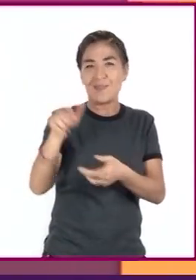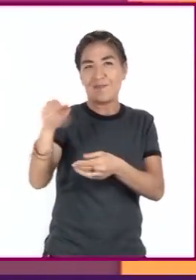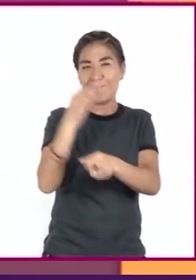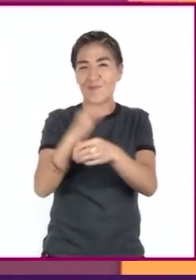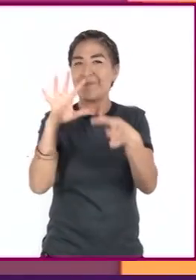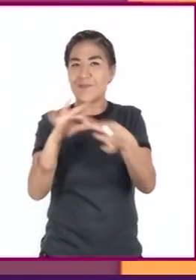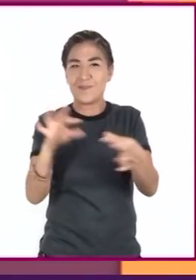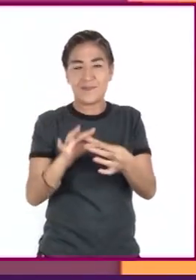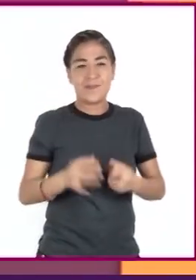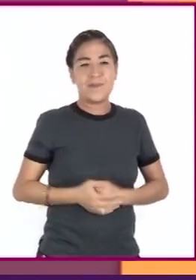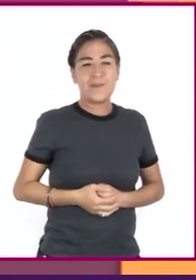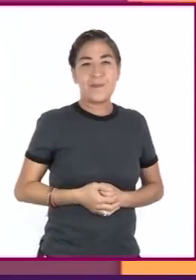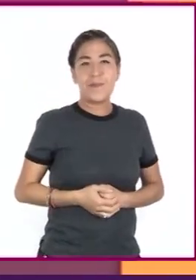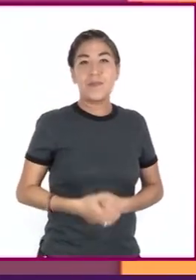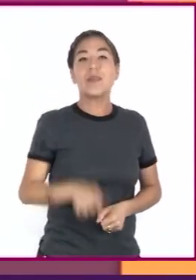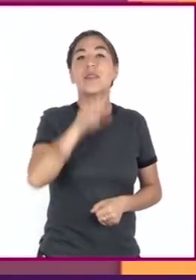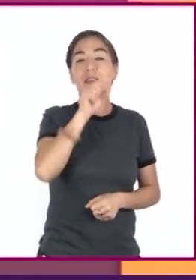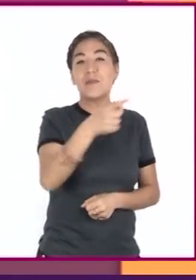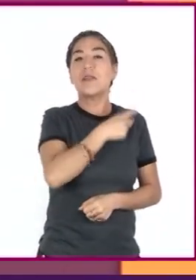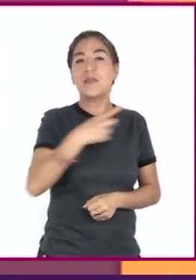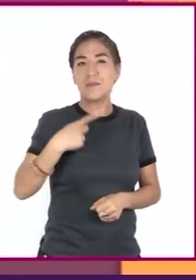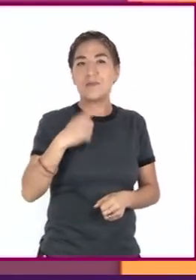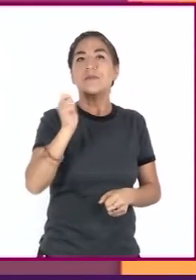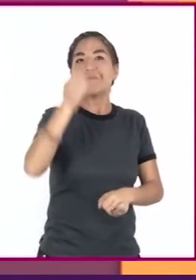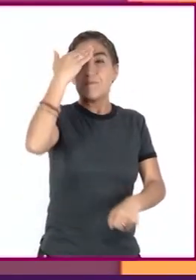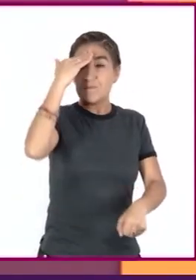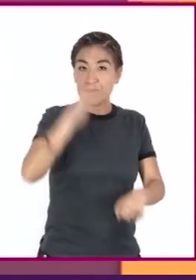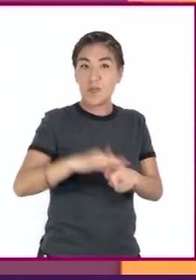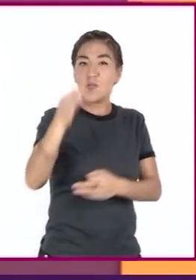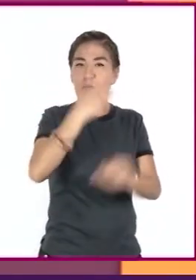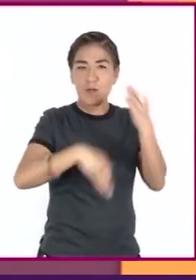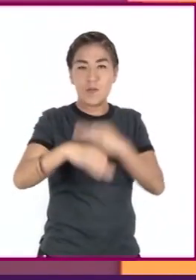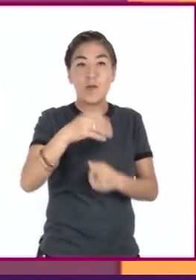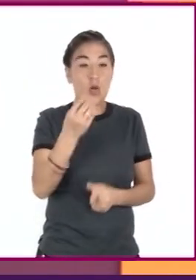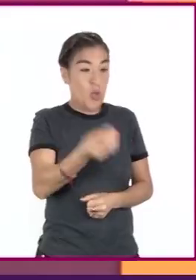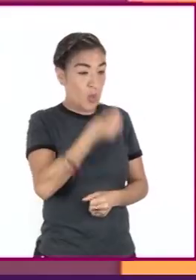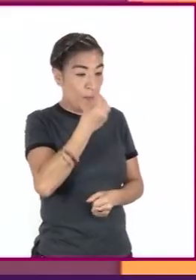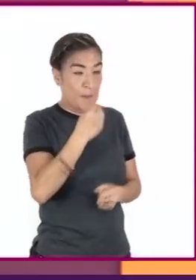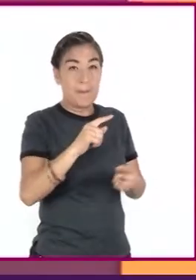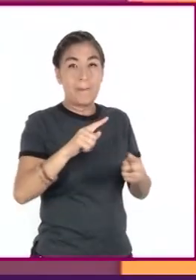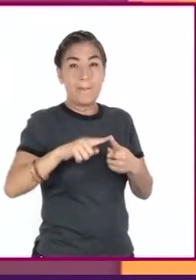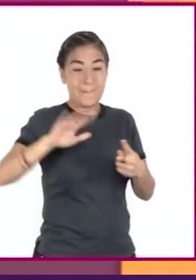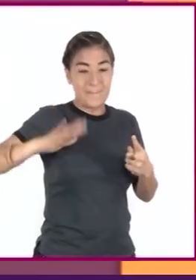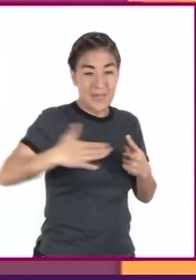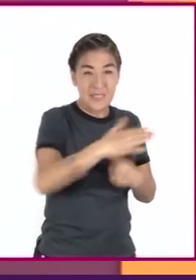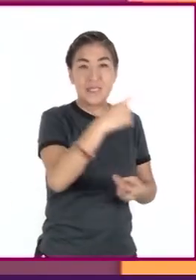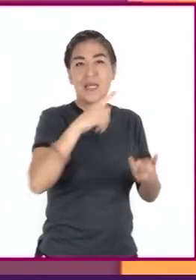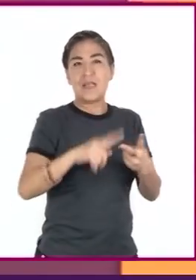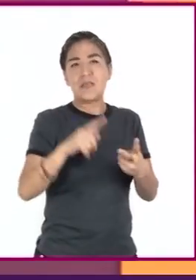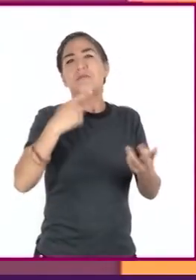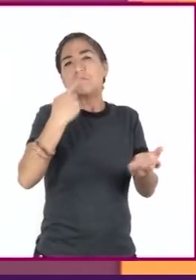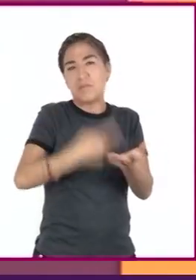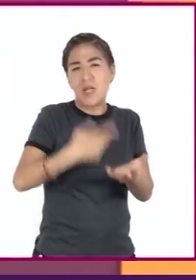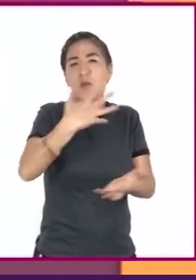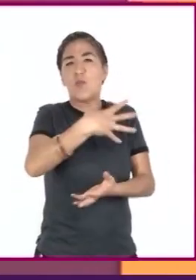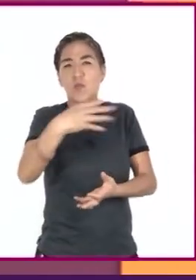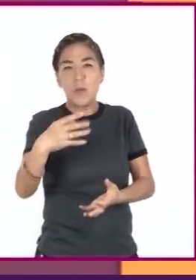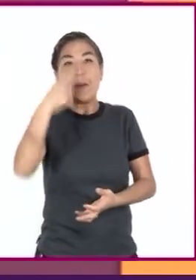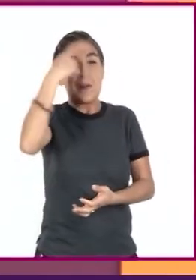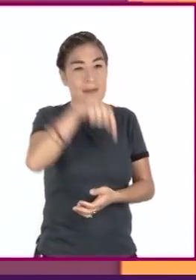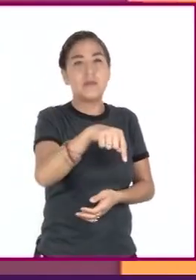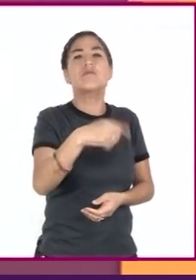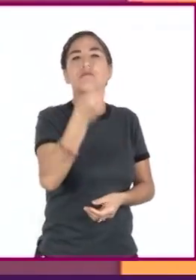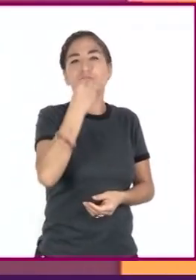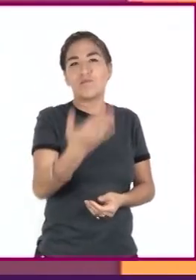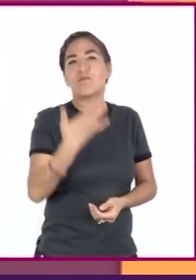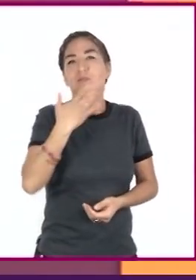maestro. Algo que también debemos tener presente es que consumir pescados y mariscos es la mejor manera